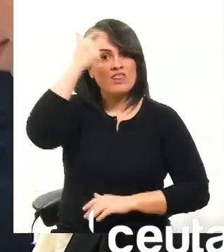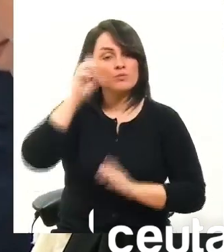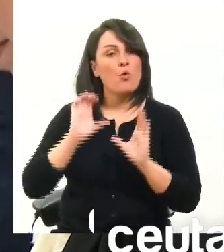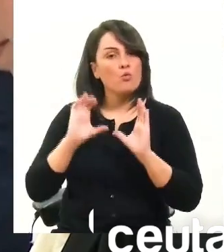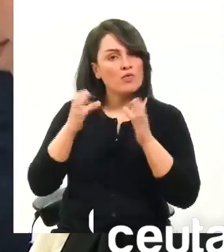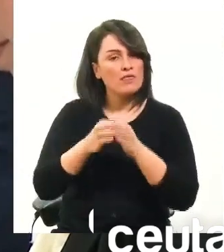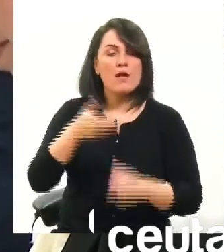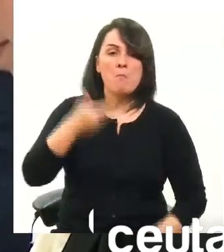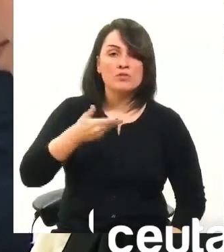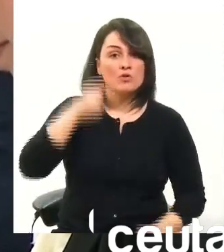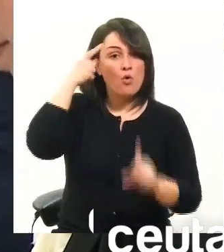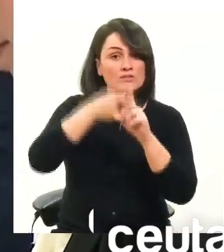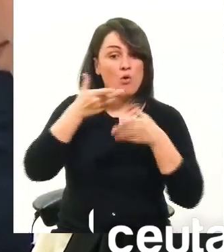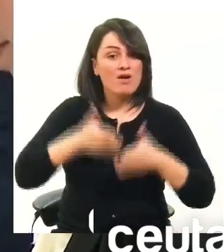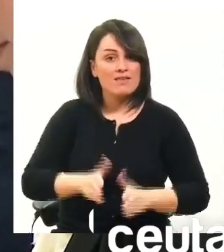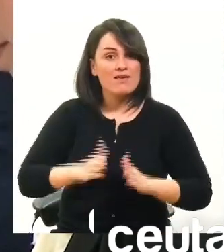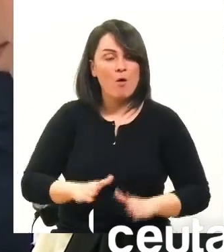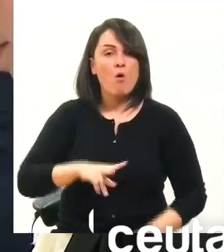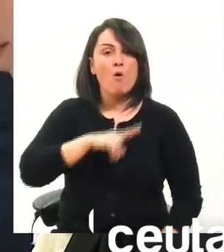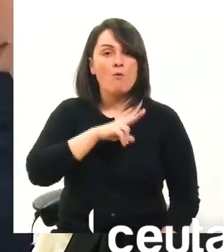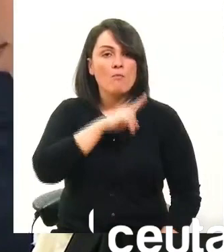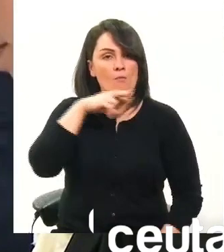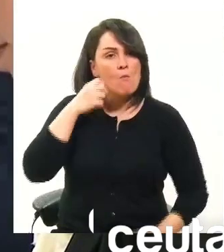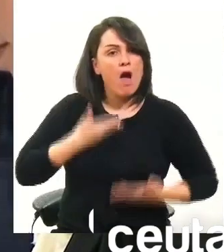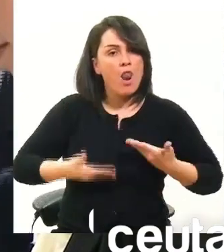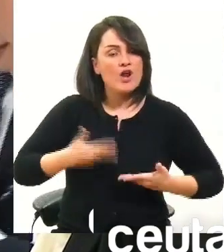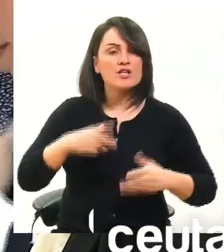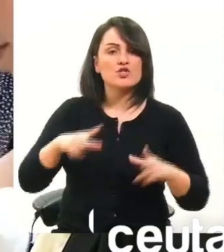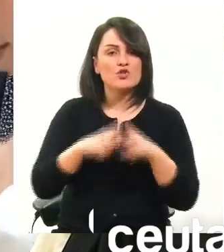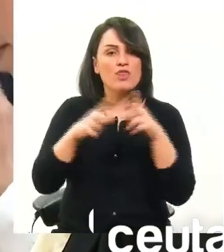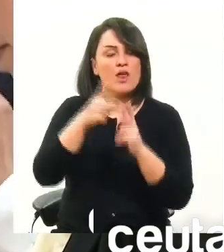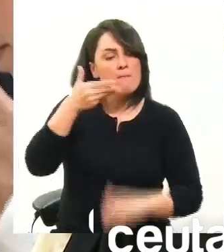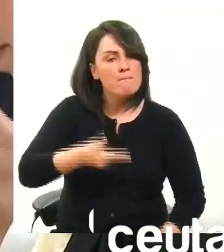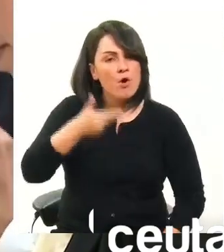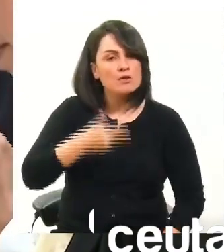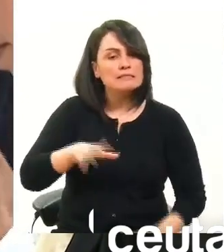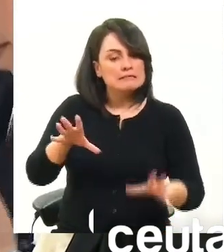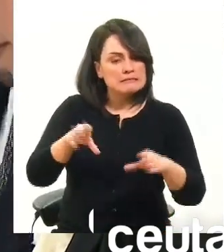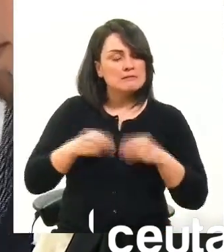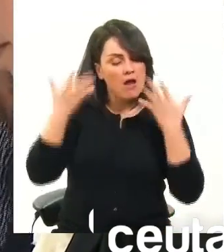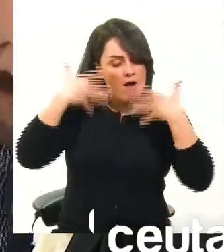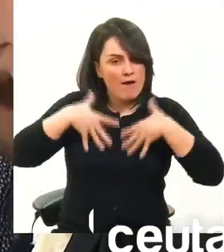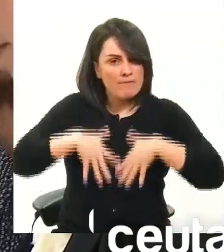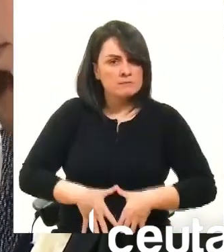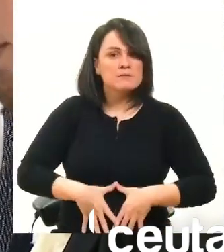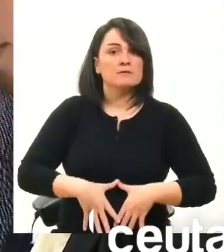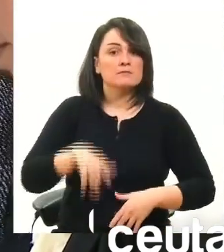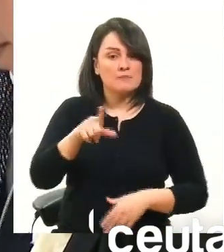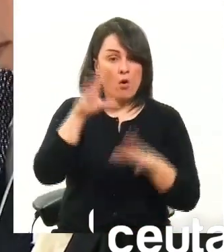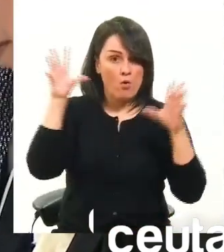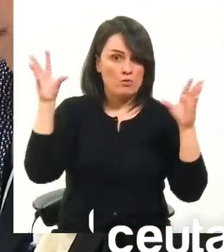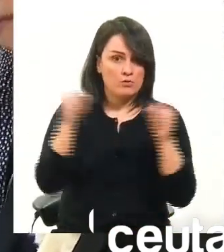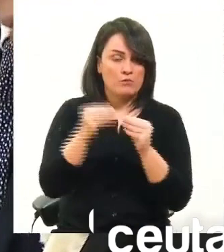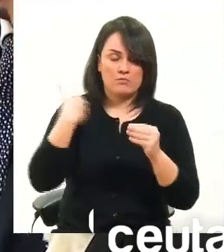adquieran valores sociales importantísimos y lo hemos debatido y ha salido a modo de conclusión